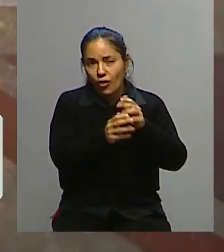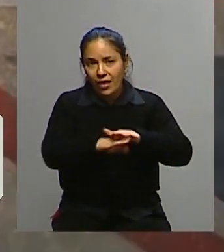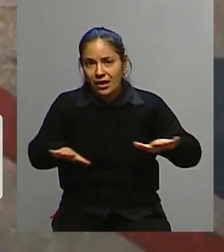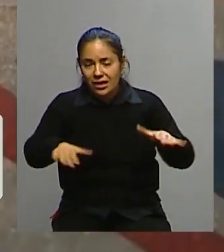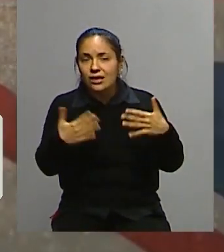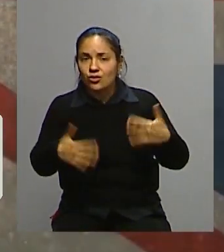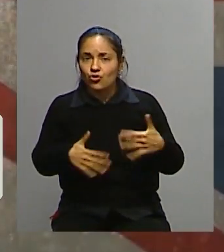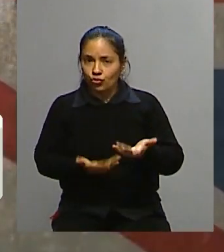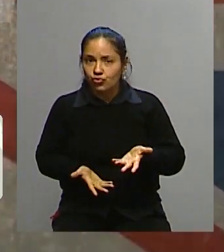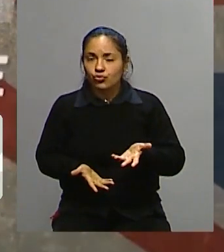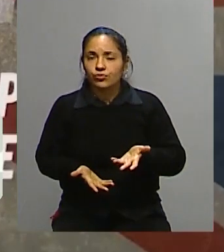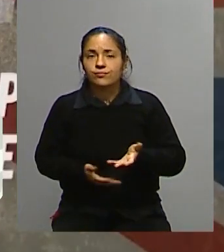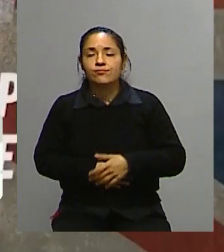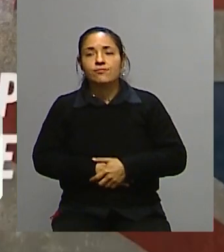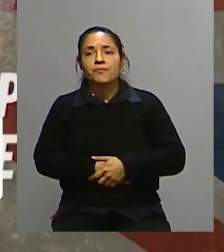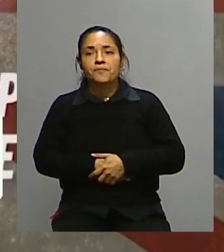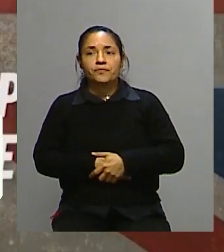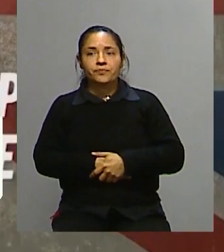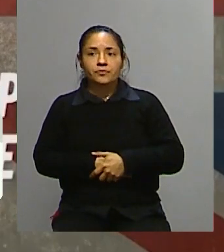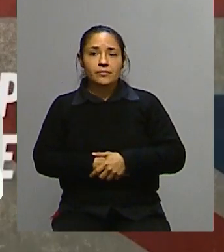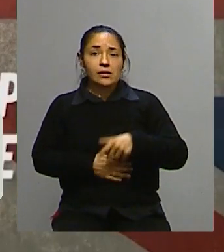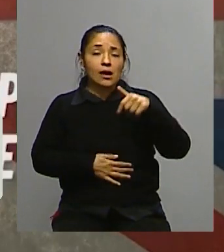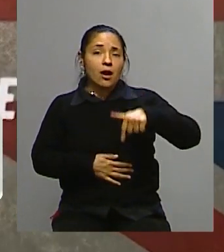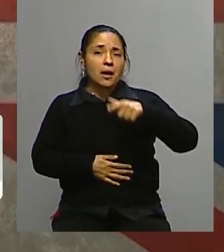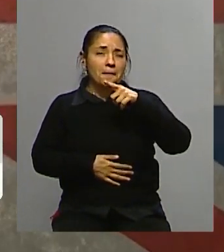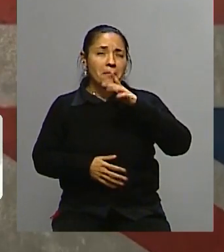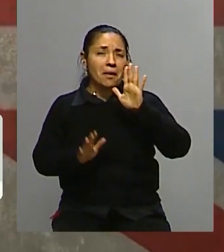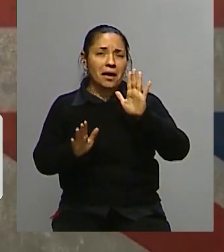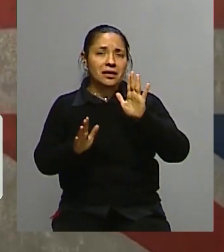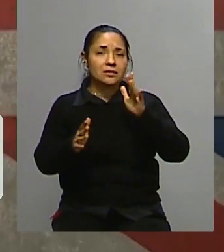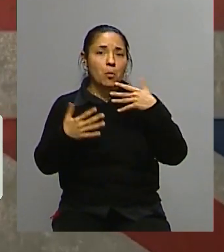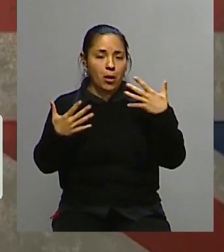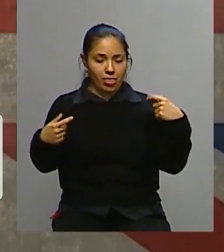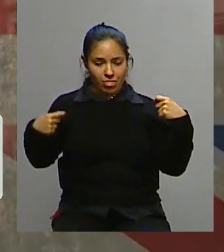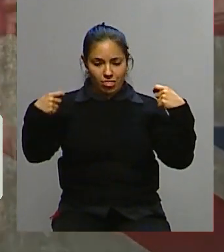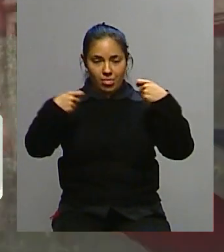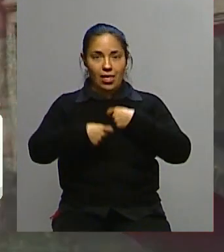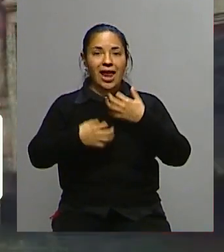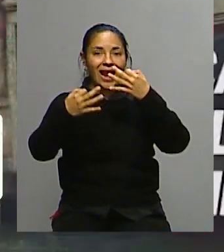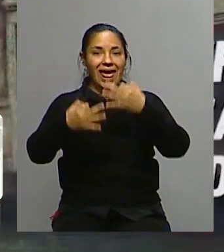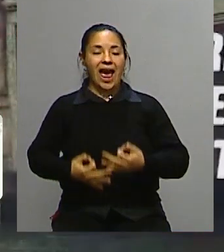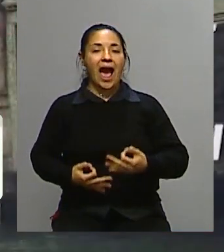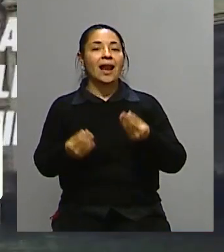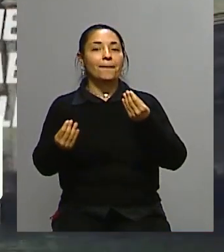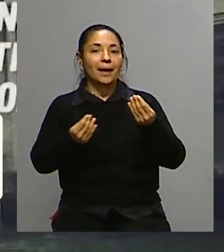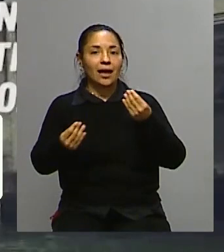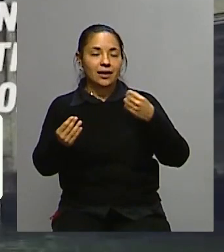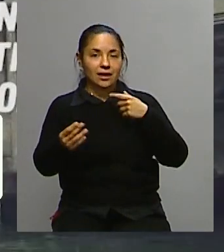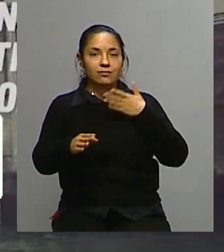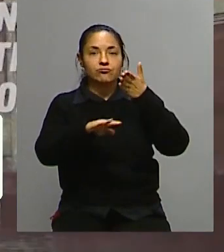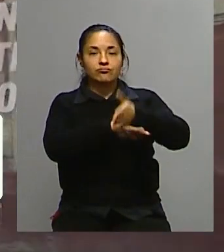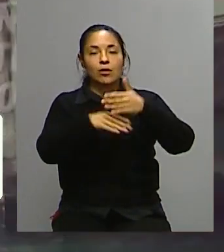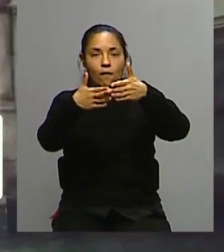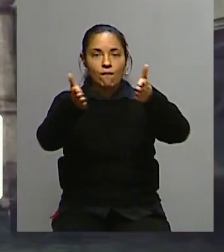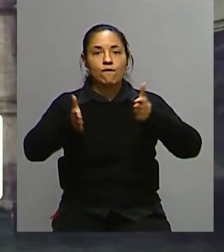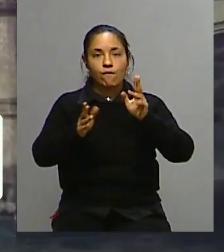No estaba en duda, creo que ahora se le permitió usar el traje real para los funerales, pero hubo una discusión acerca de si iba a poder